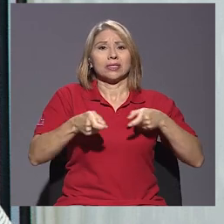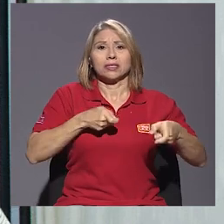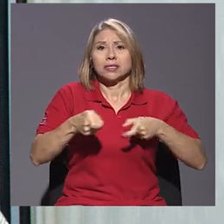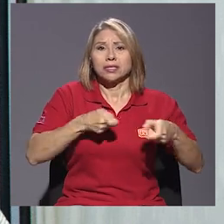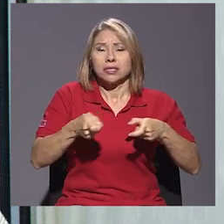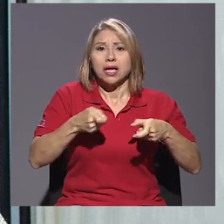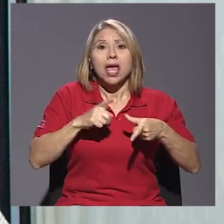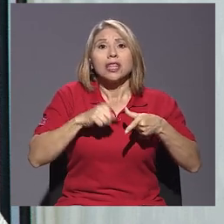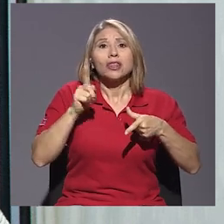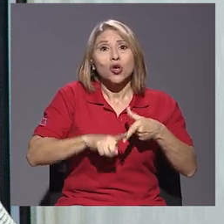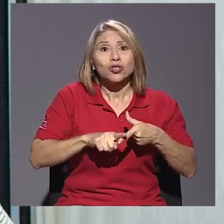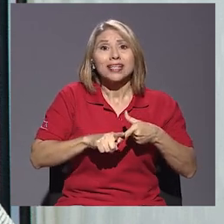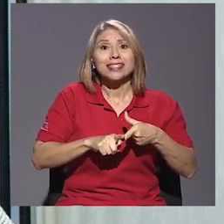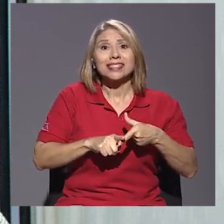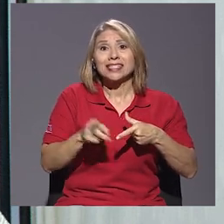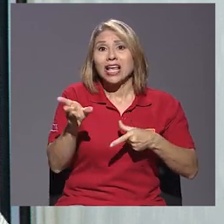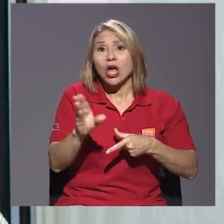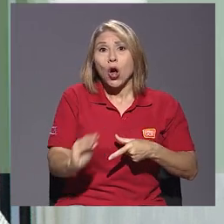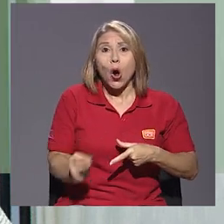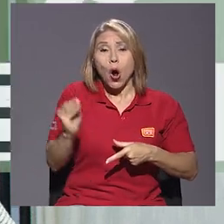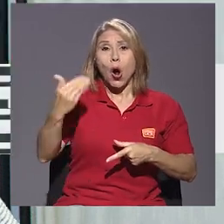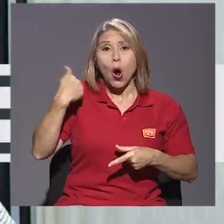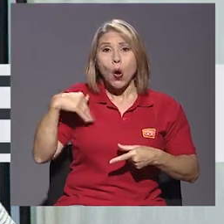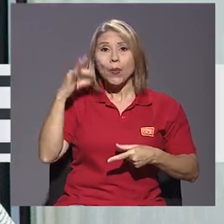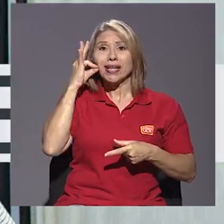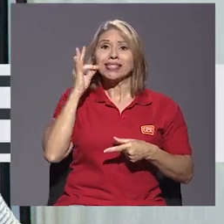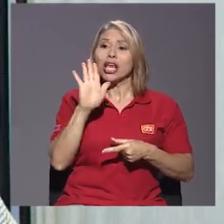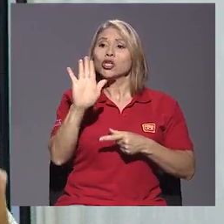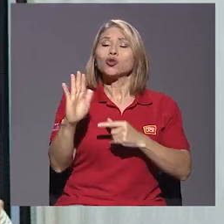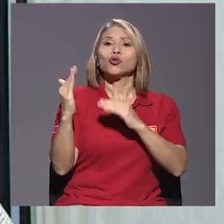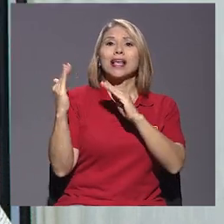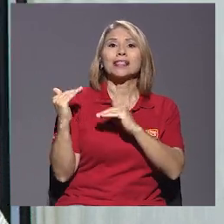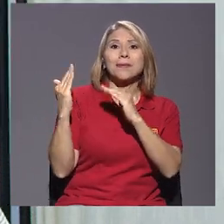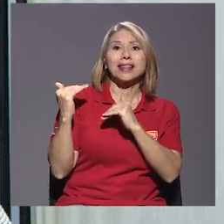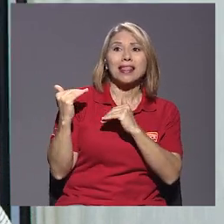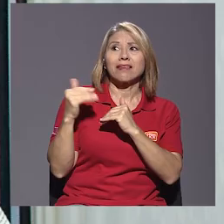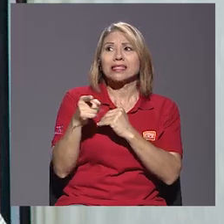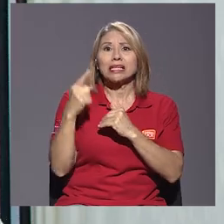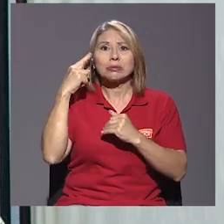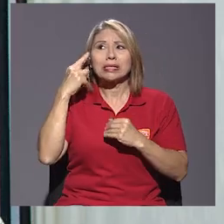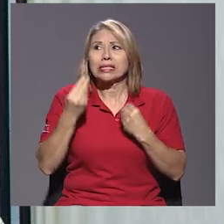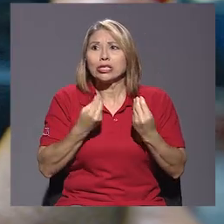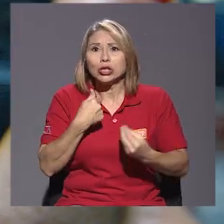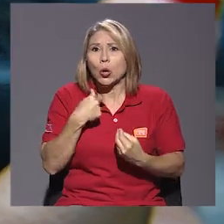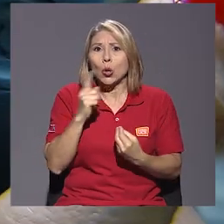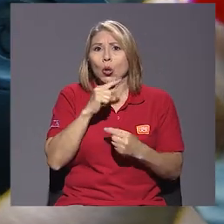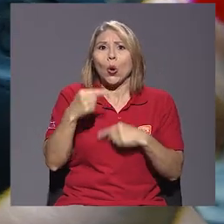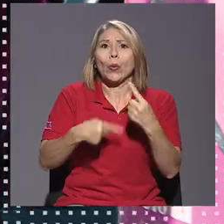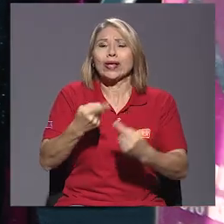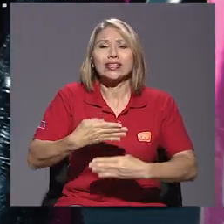Entonces, las expectativas, tanto de chicos y chicas, de no ser suficientes son enormes.